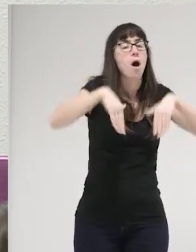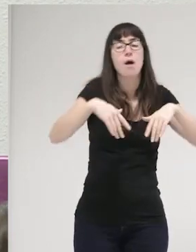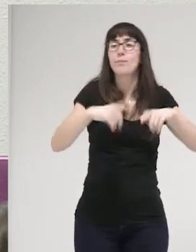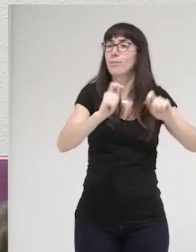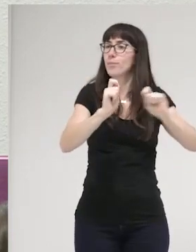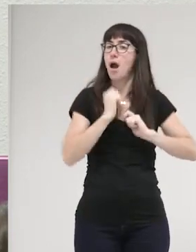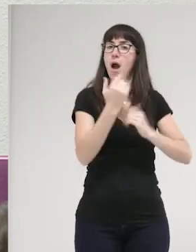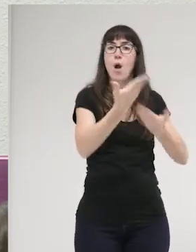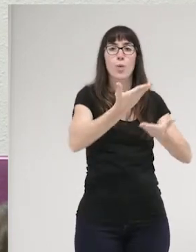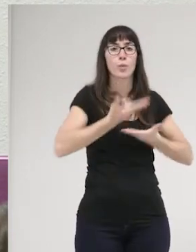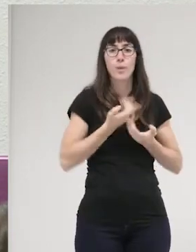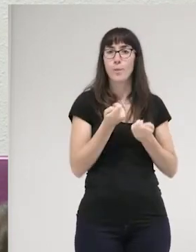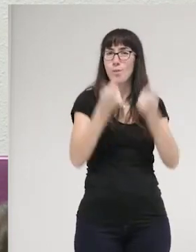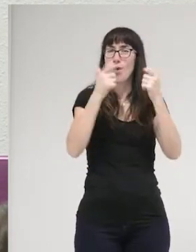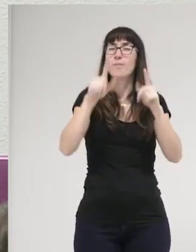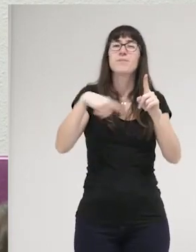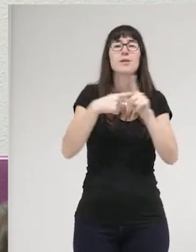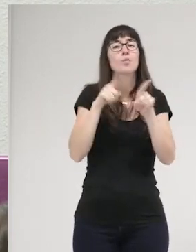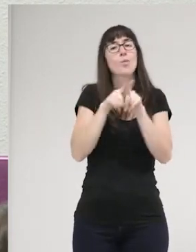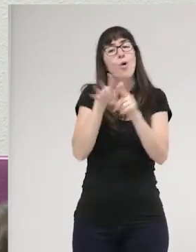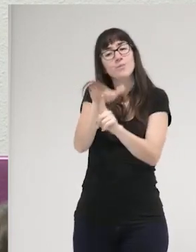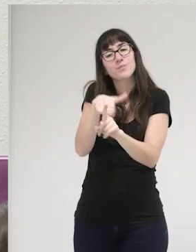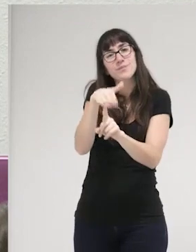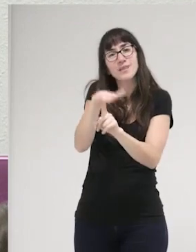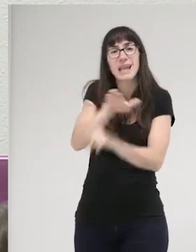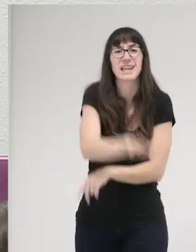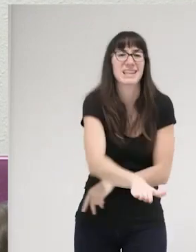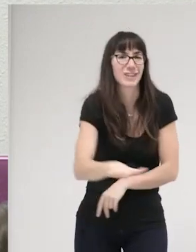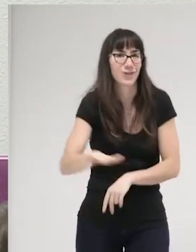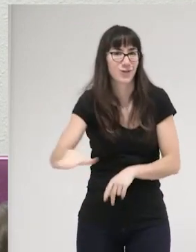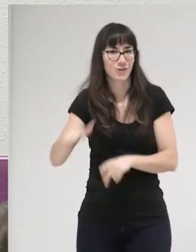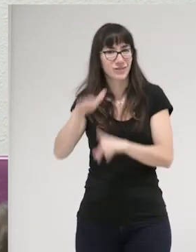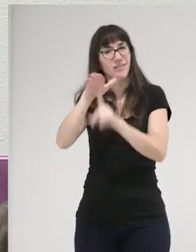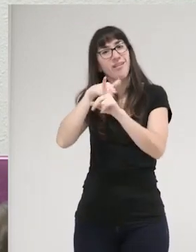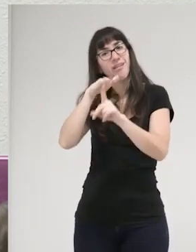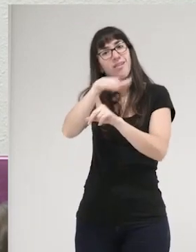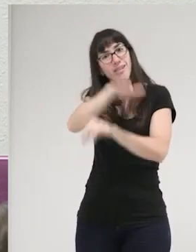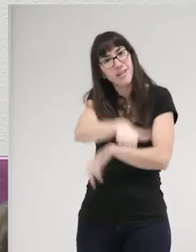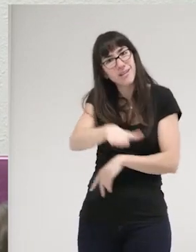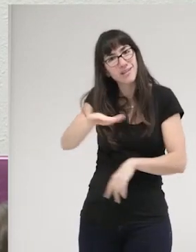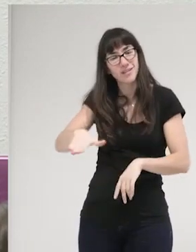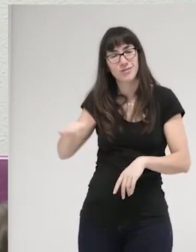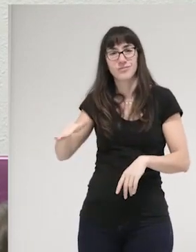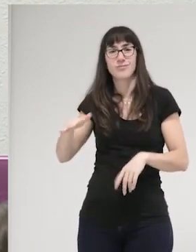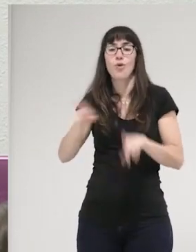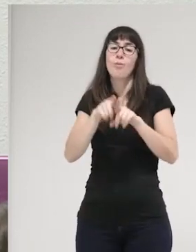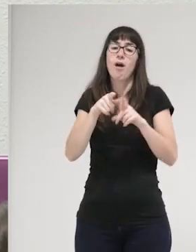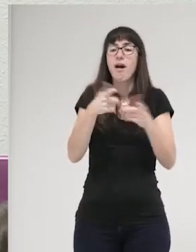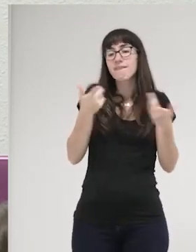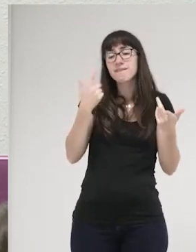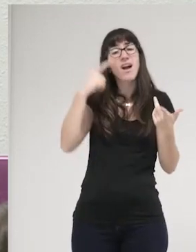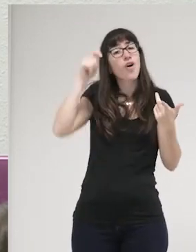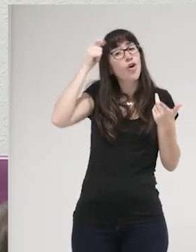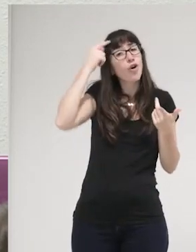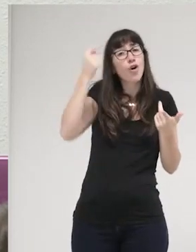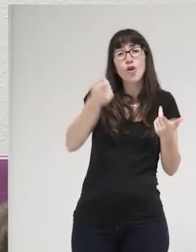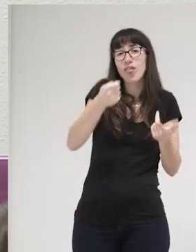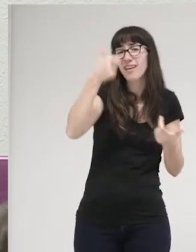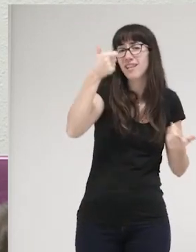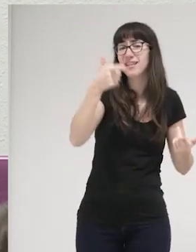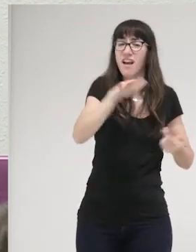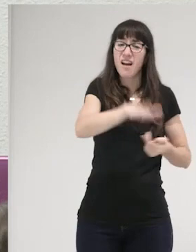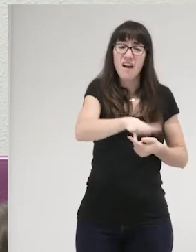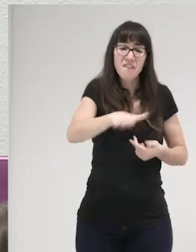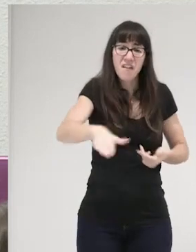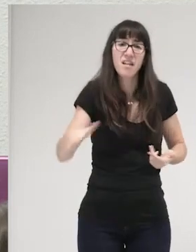infantilización todas estas ideas relacionadas con las creencias inocentes e infantiles en la posibilidad de